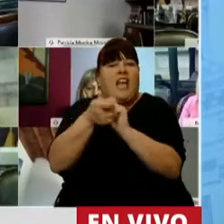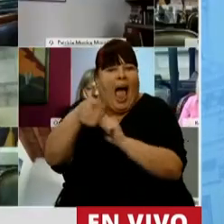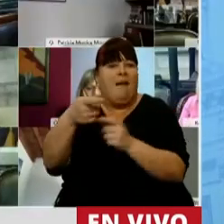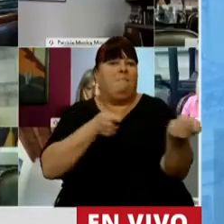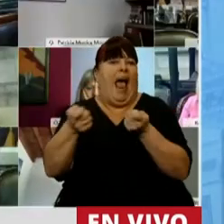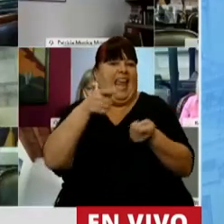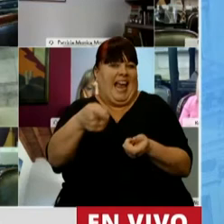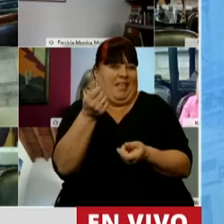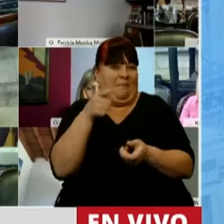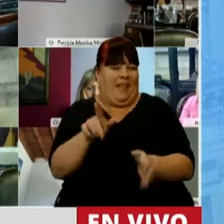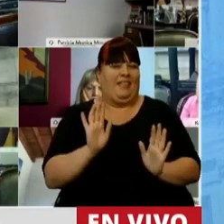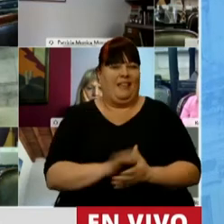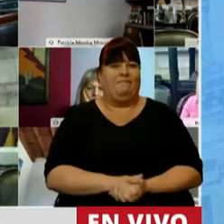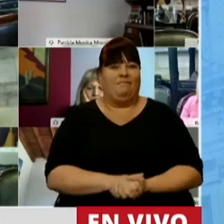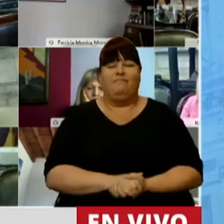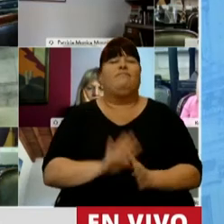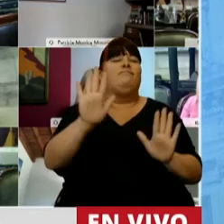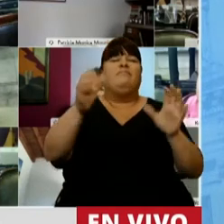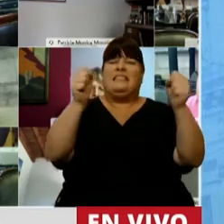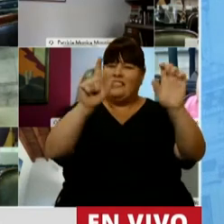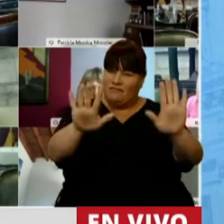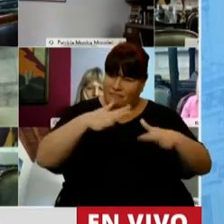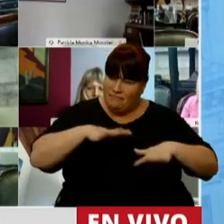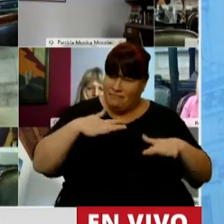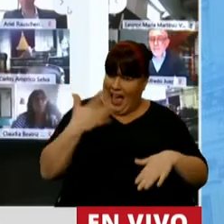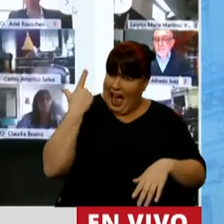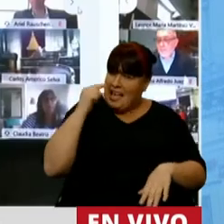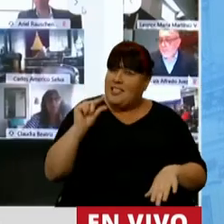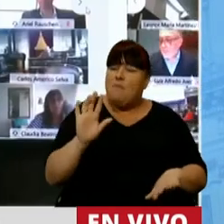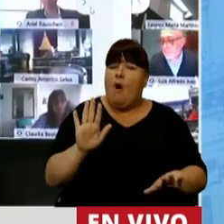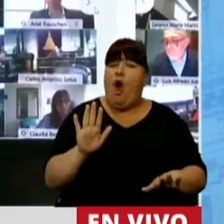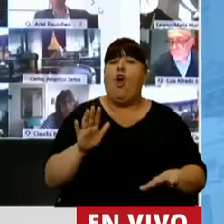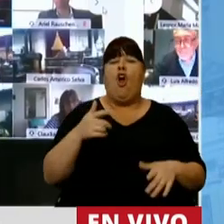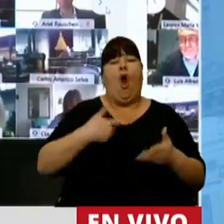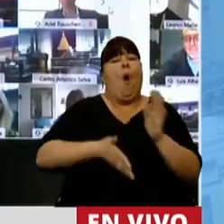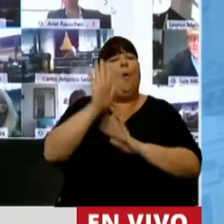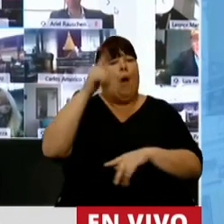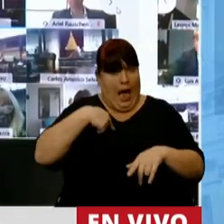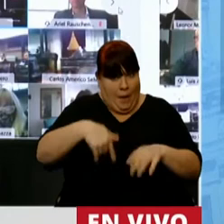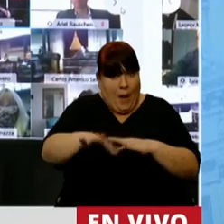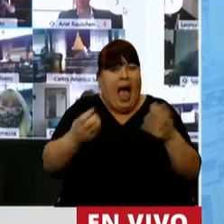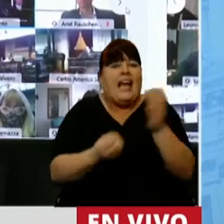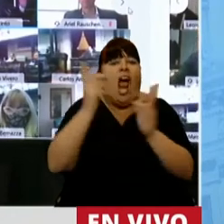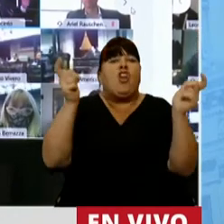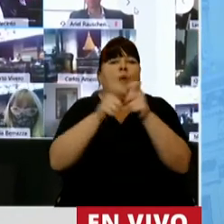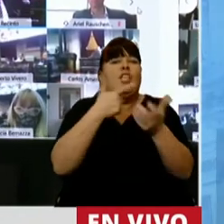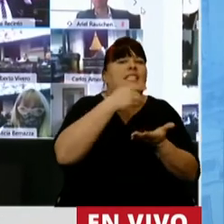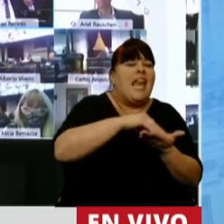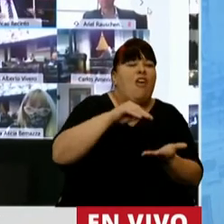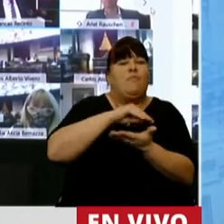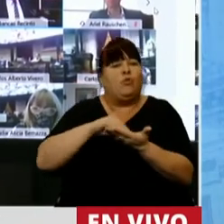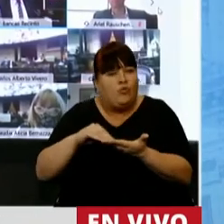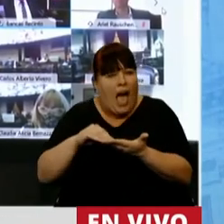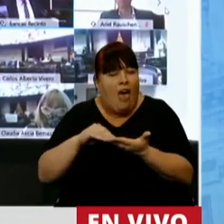¿quiénes van a administrar eso? No se pongan nerviosos hace muy poco vamos a crear estamos creando una comisión bicameral